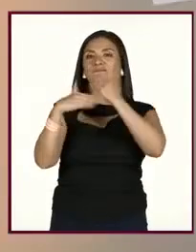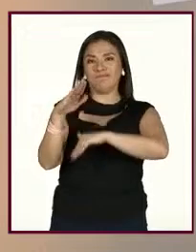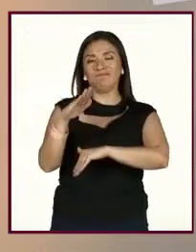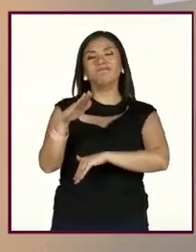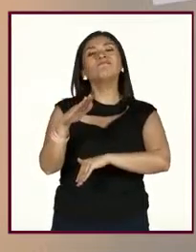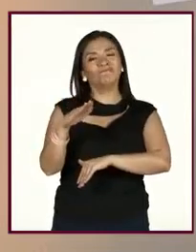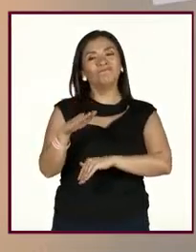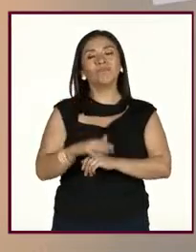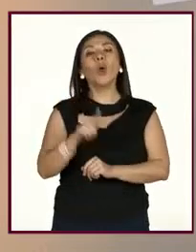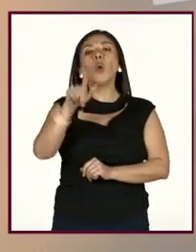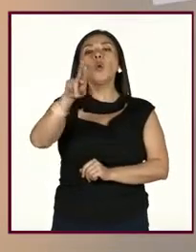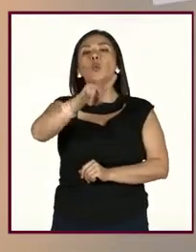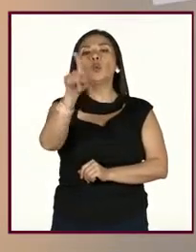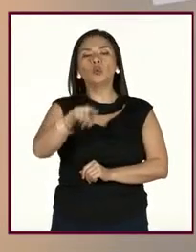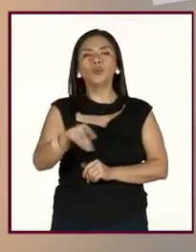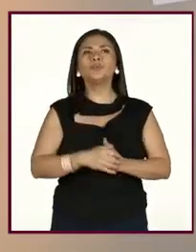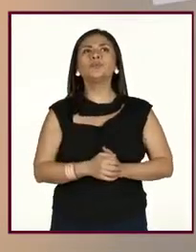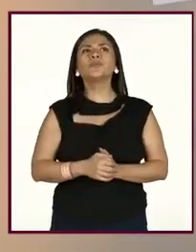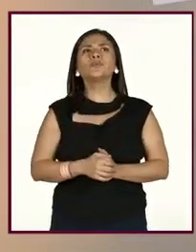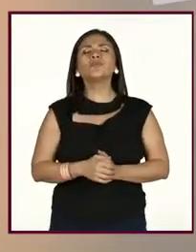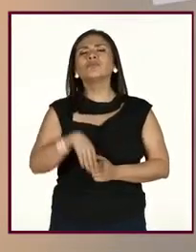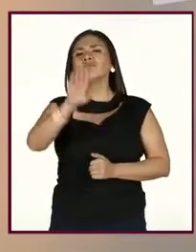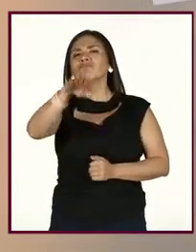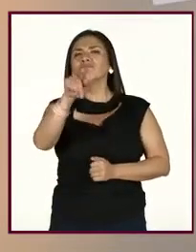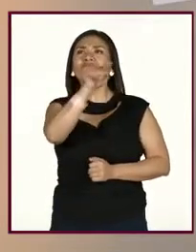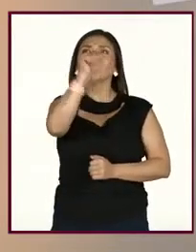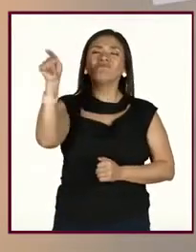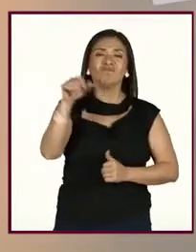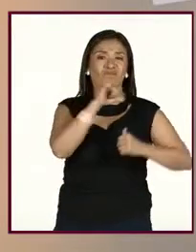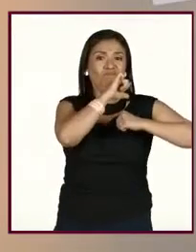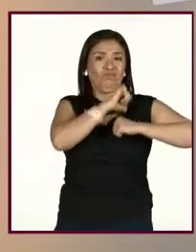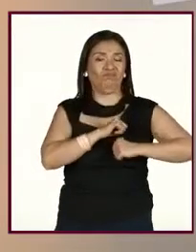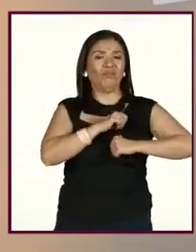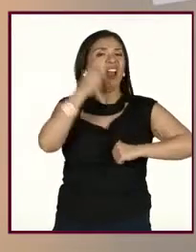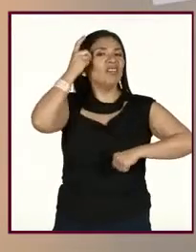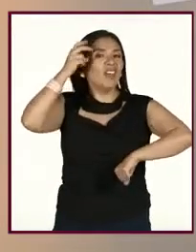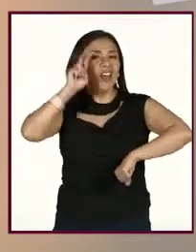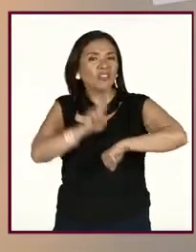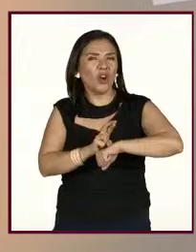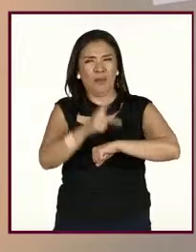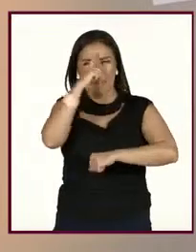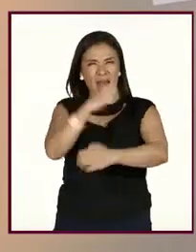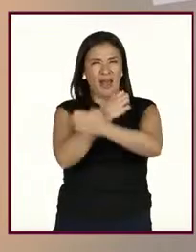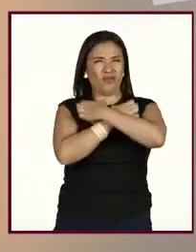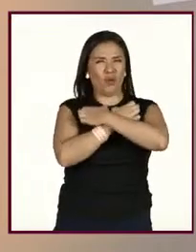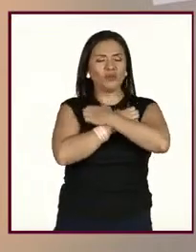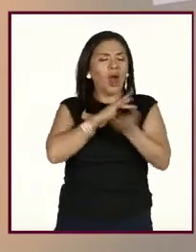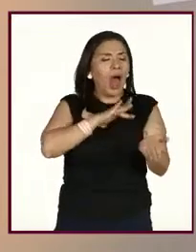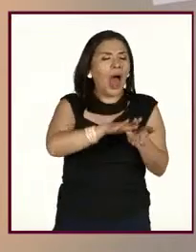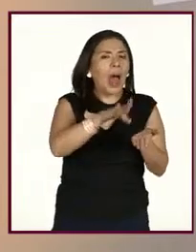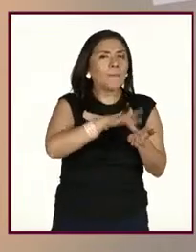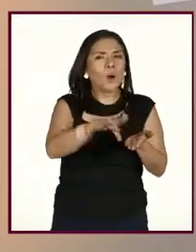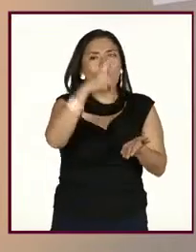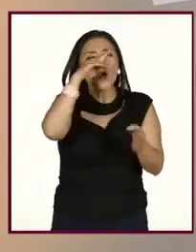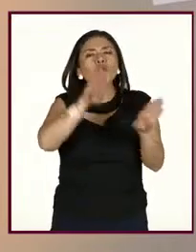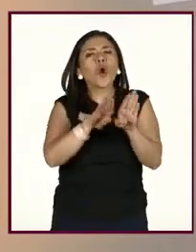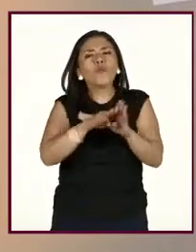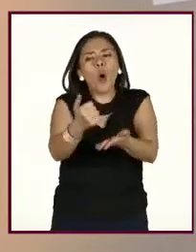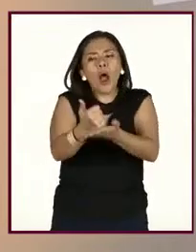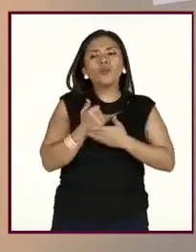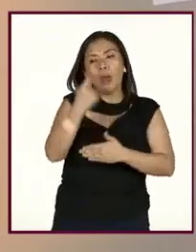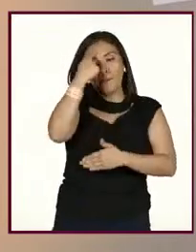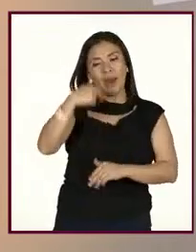Totalmente. Luz Amara, ¿cómo pueden apoyar las autoridades educativas y directivos en estas estrategias de autocuidado?